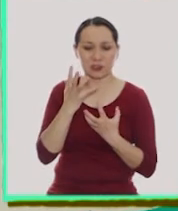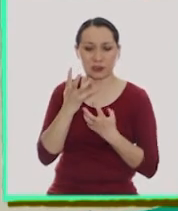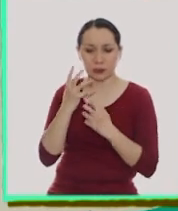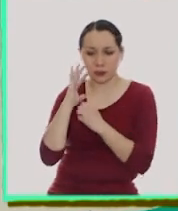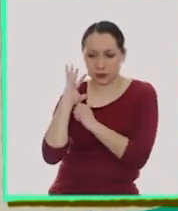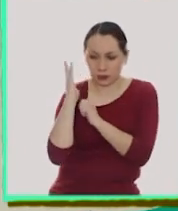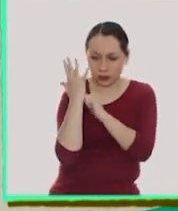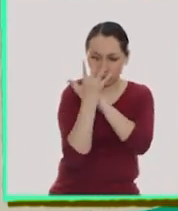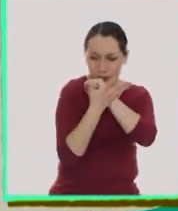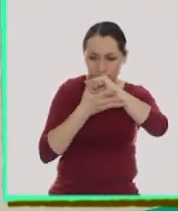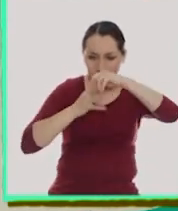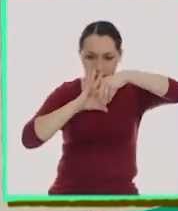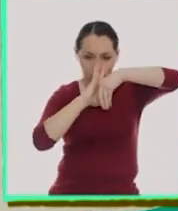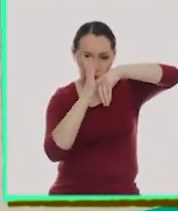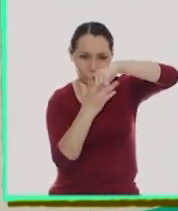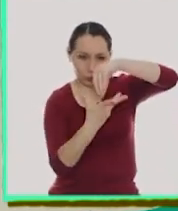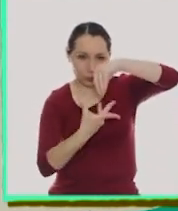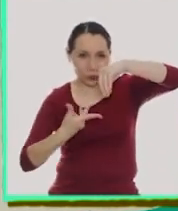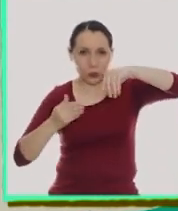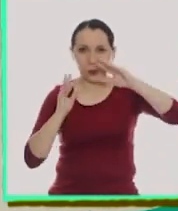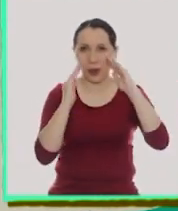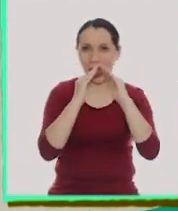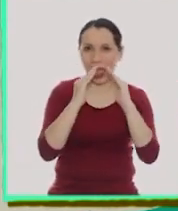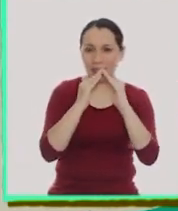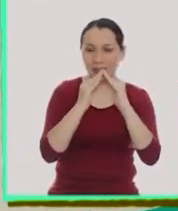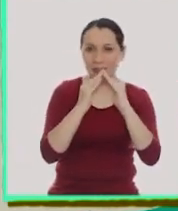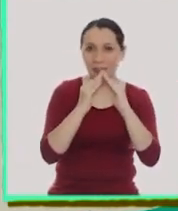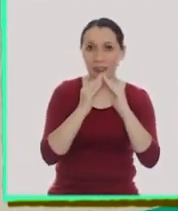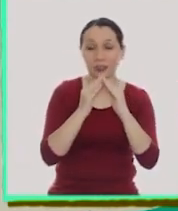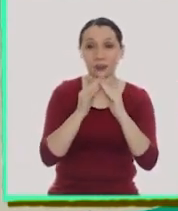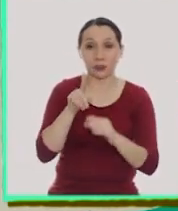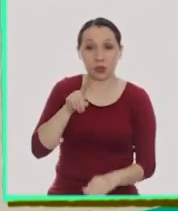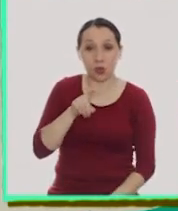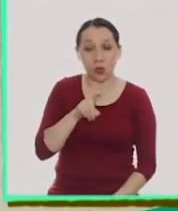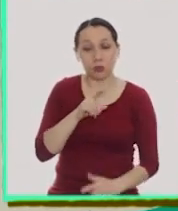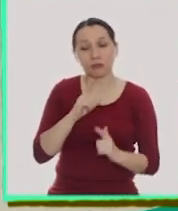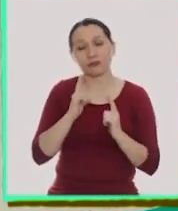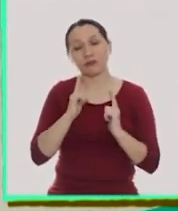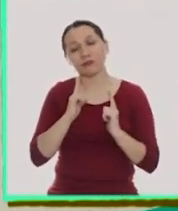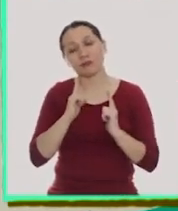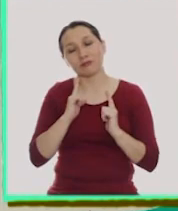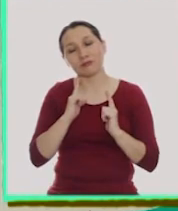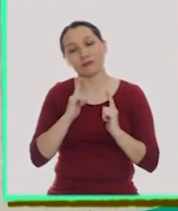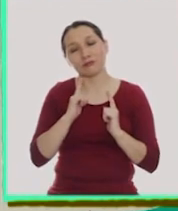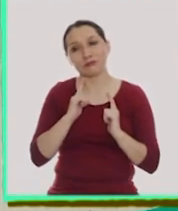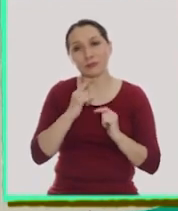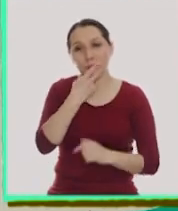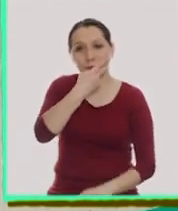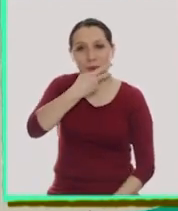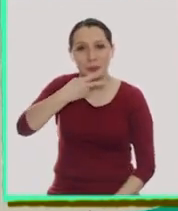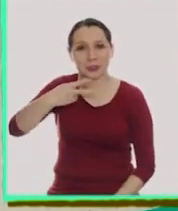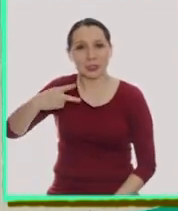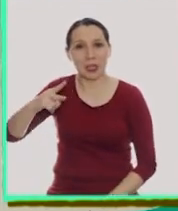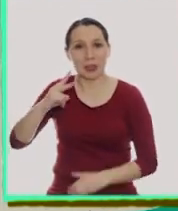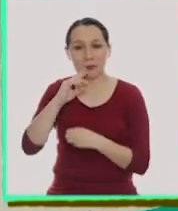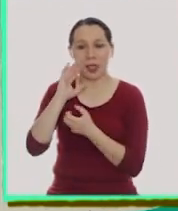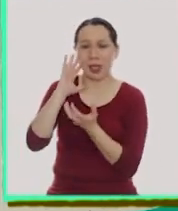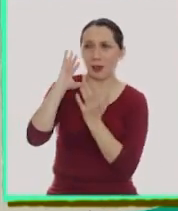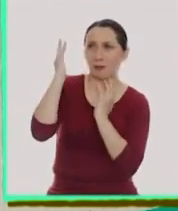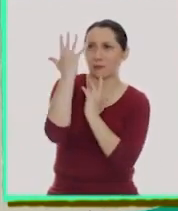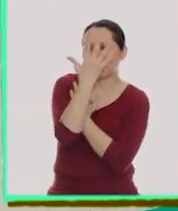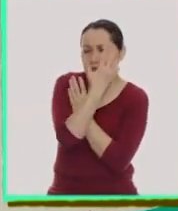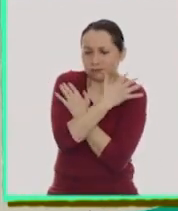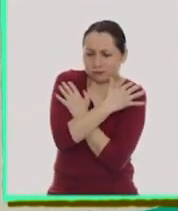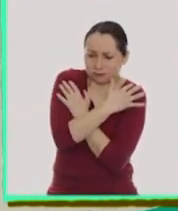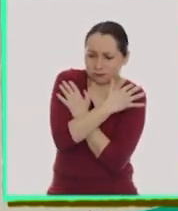con la que forma su capullo o casita. La oruga descansa durante dos semanas